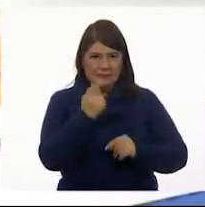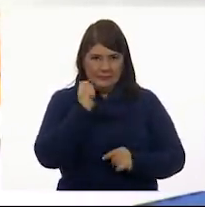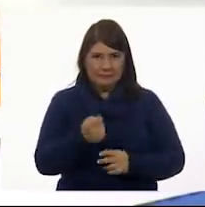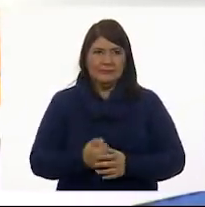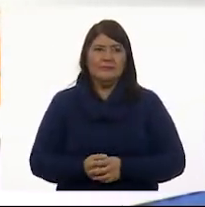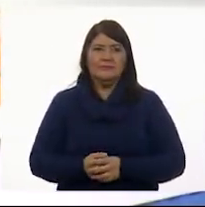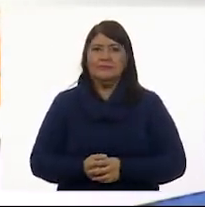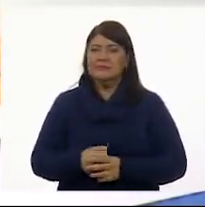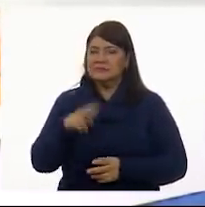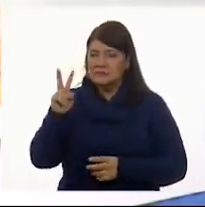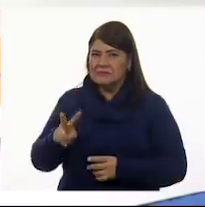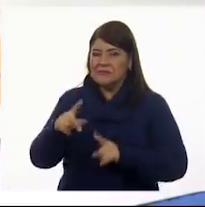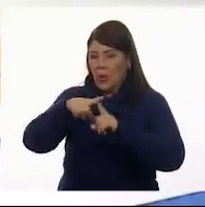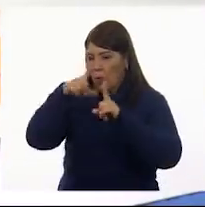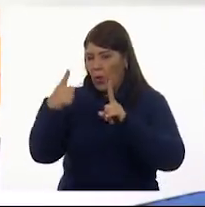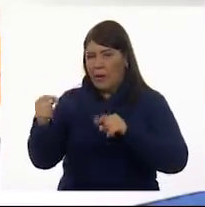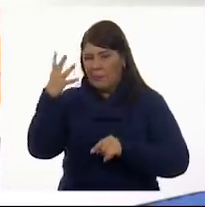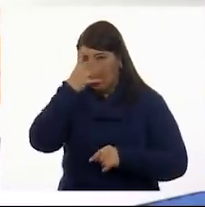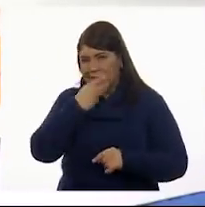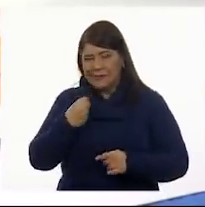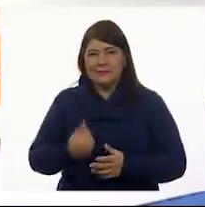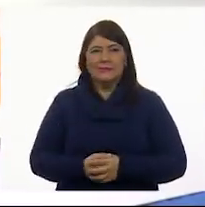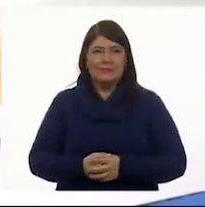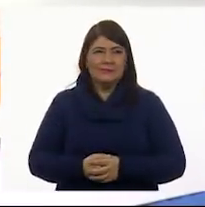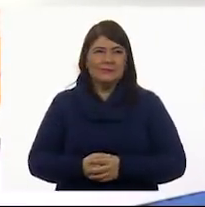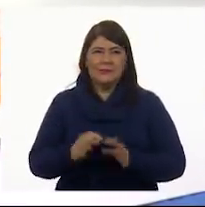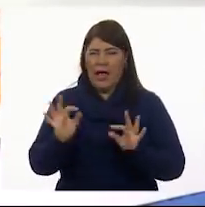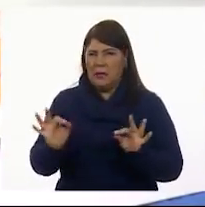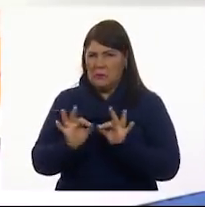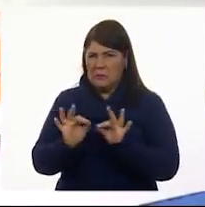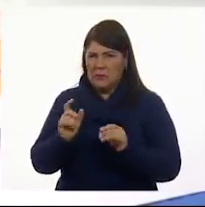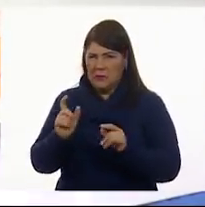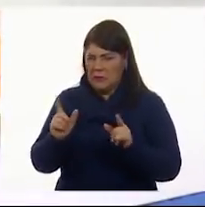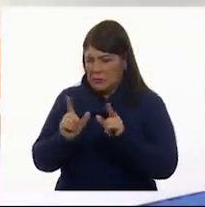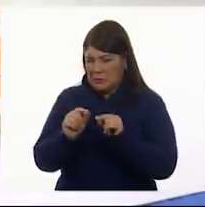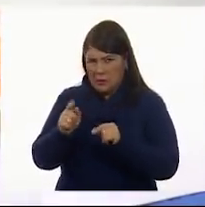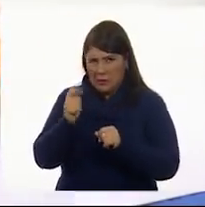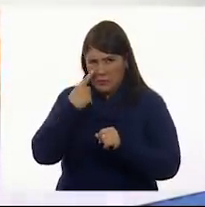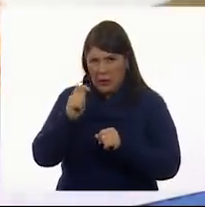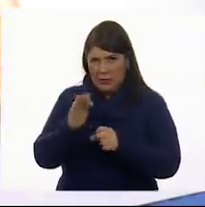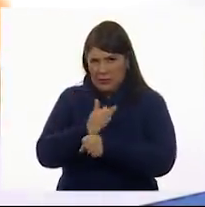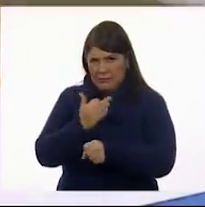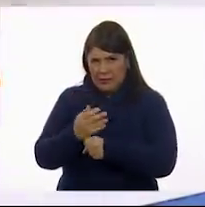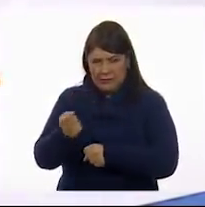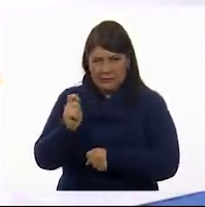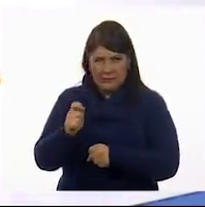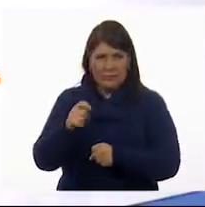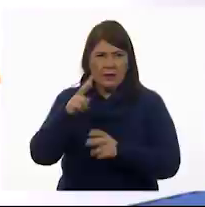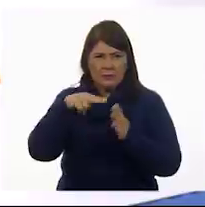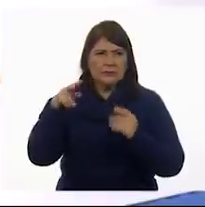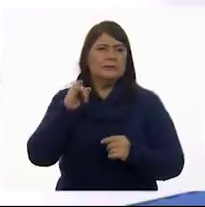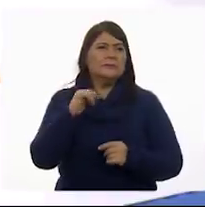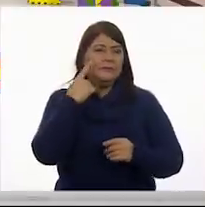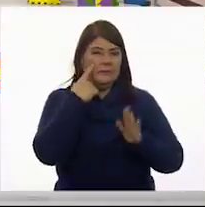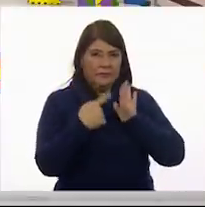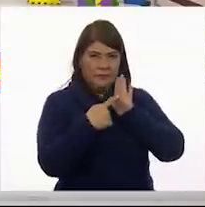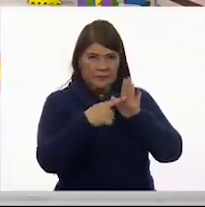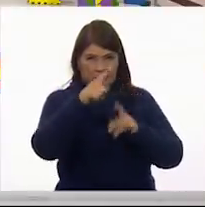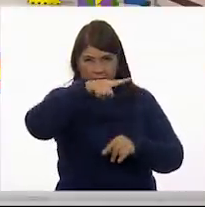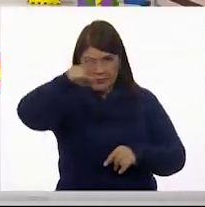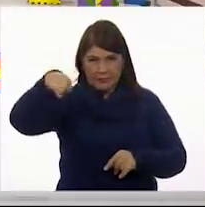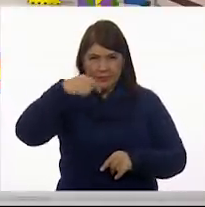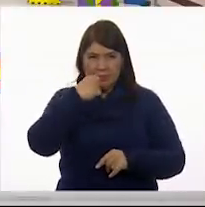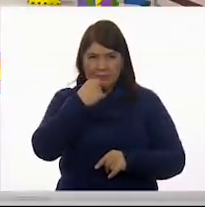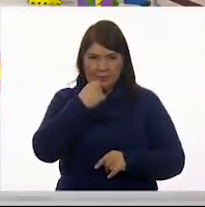muy bonita. Yo creo que con esa pintura ya, ¿no? ¿Con esa? Ok. Vamos a mostrarla, por favor, a las niñas y a los